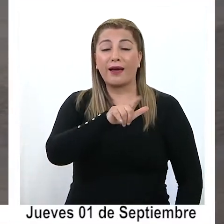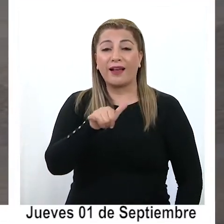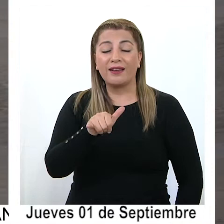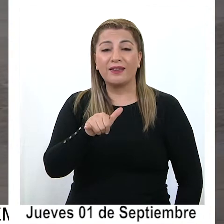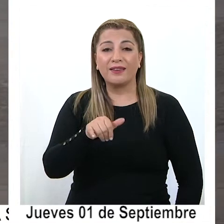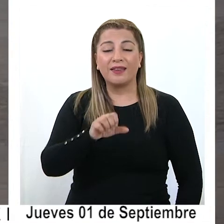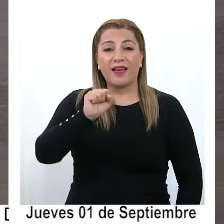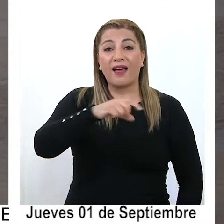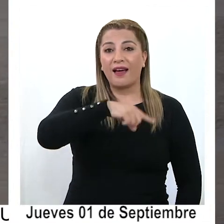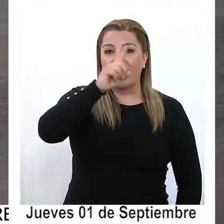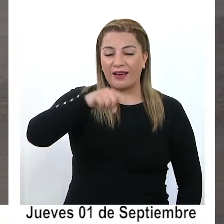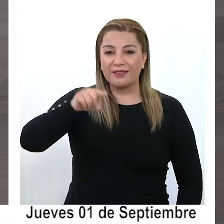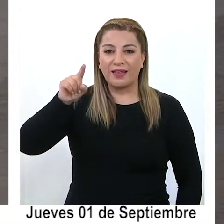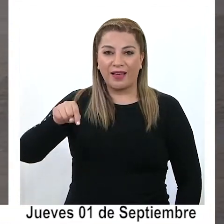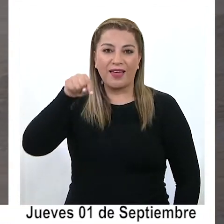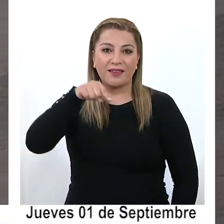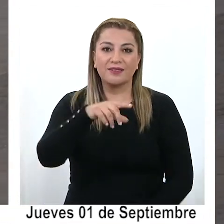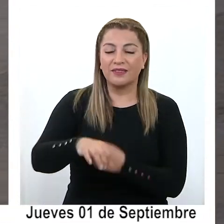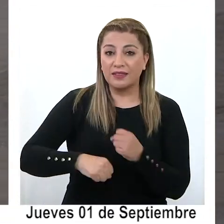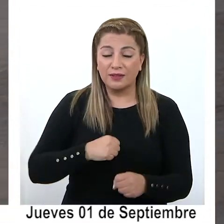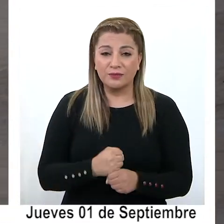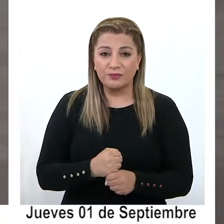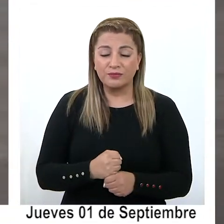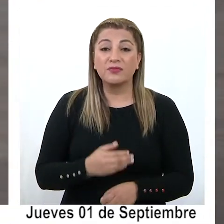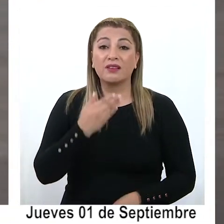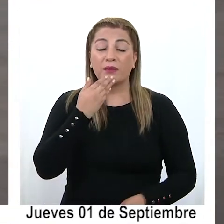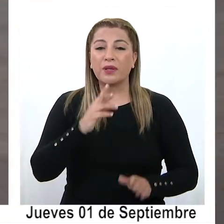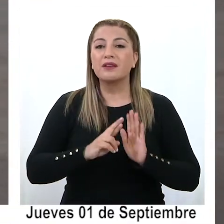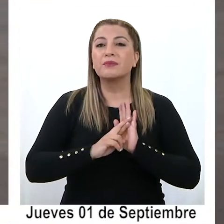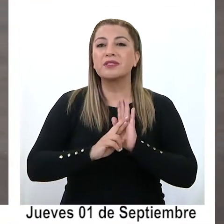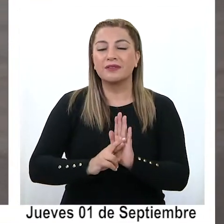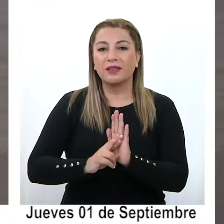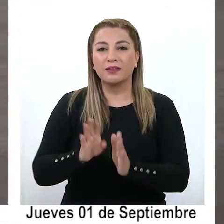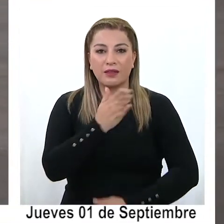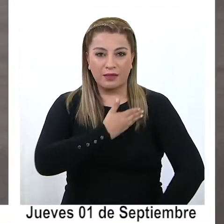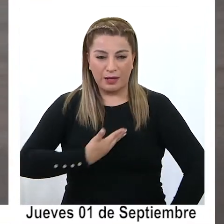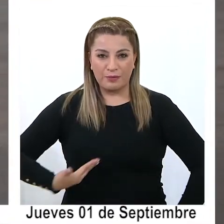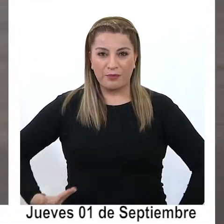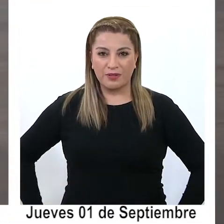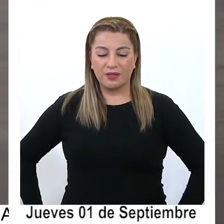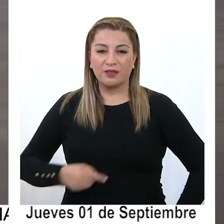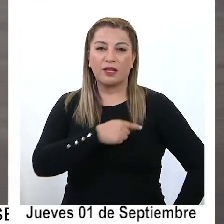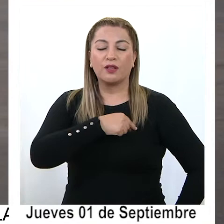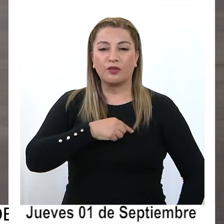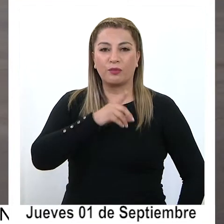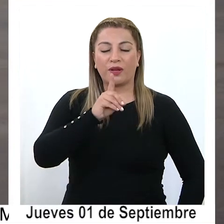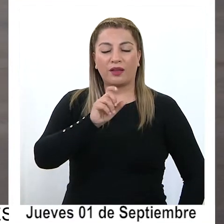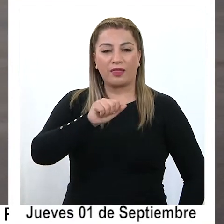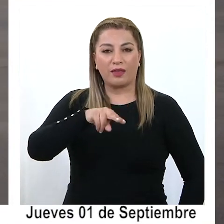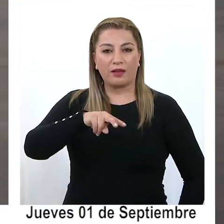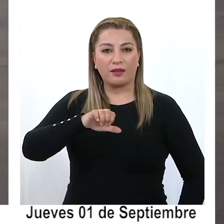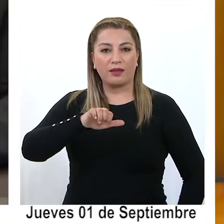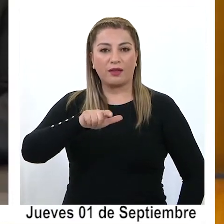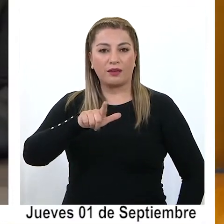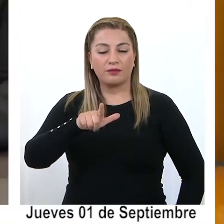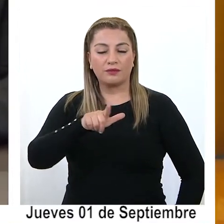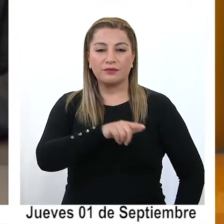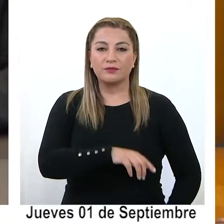Race Sport SPA y el delegado presidencial Daniel Quinteros.